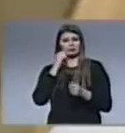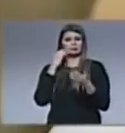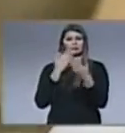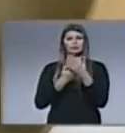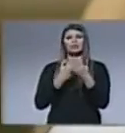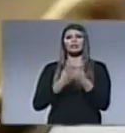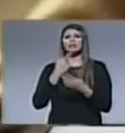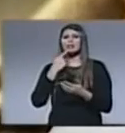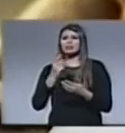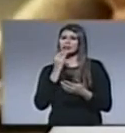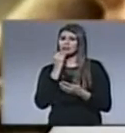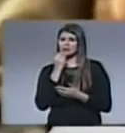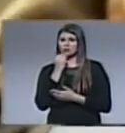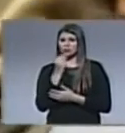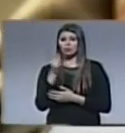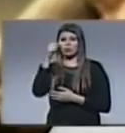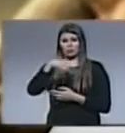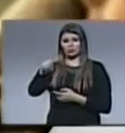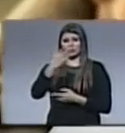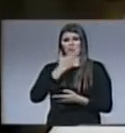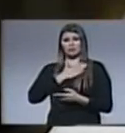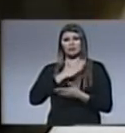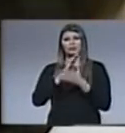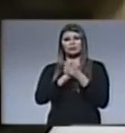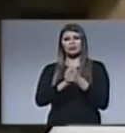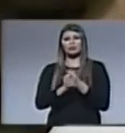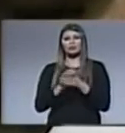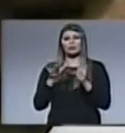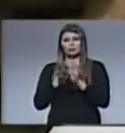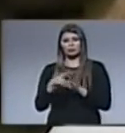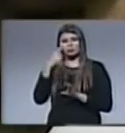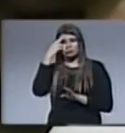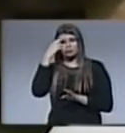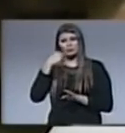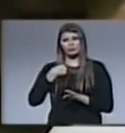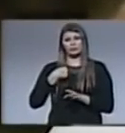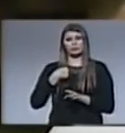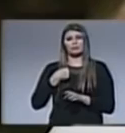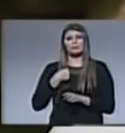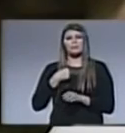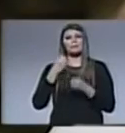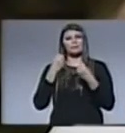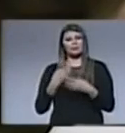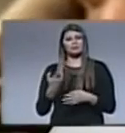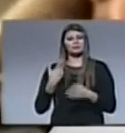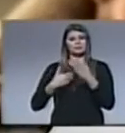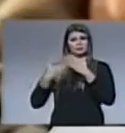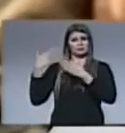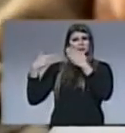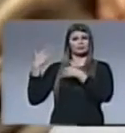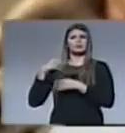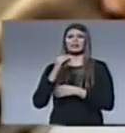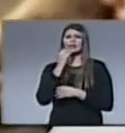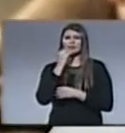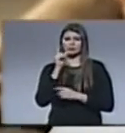que nos dice Jesús ustedes son mis amigos si hacen lo que yo les mando en una ocasión le